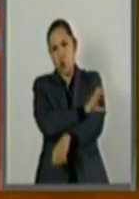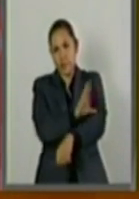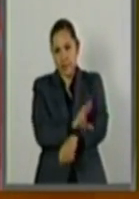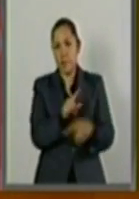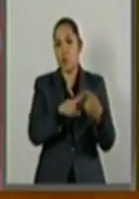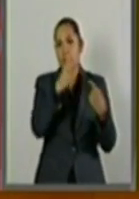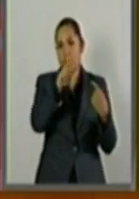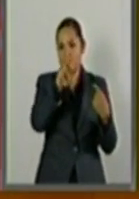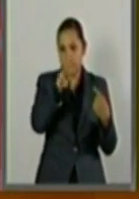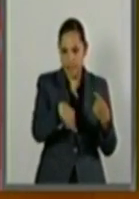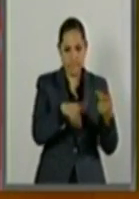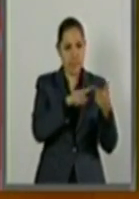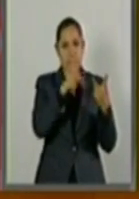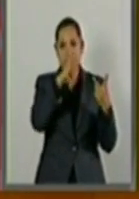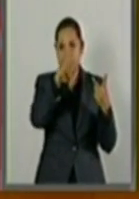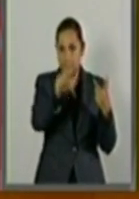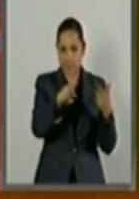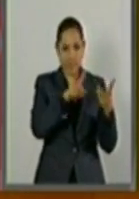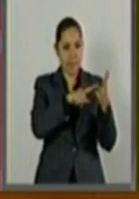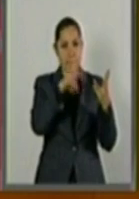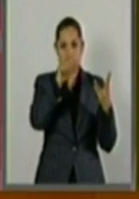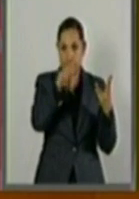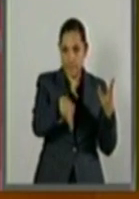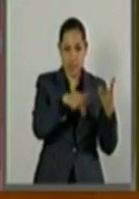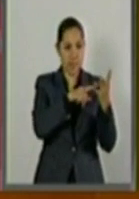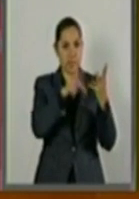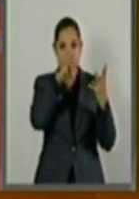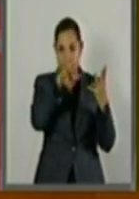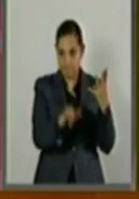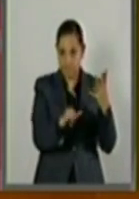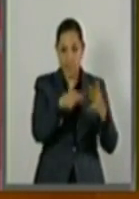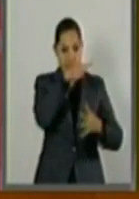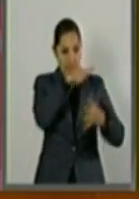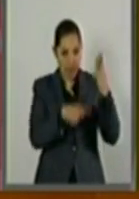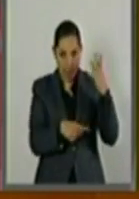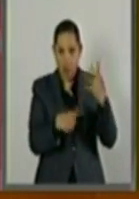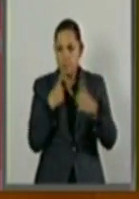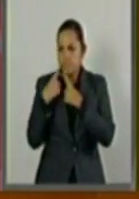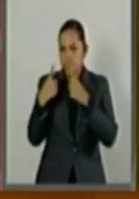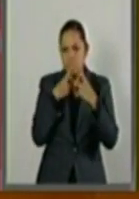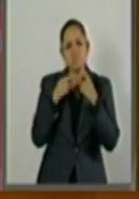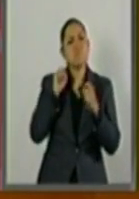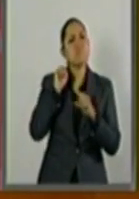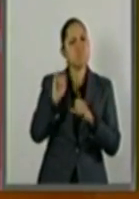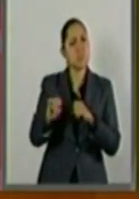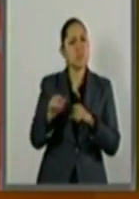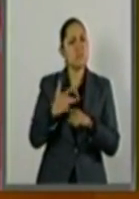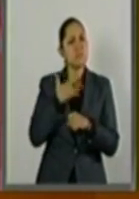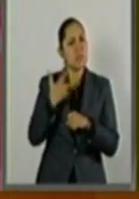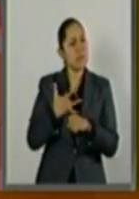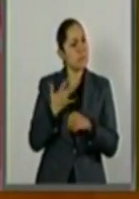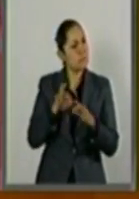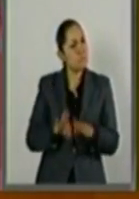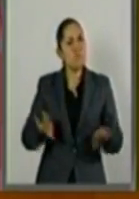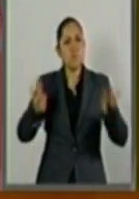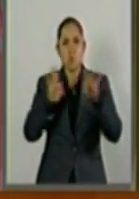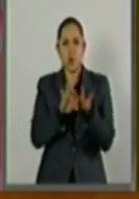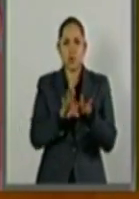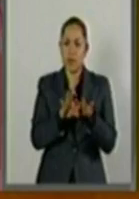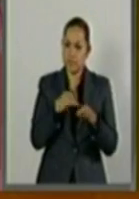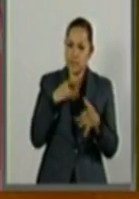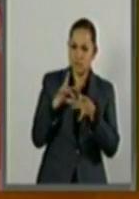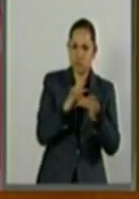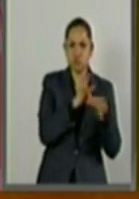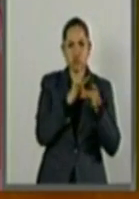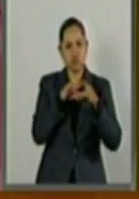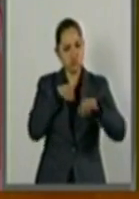PRD, del PAN y del PRI, suscribieron la conveniencia de seguir abonando y de seguir trabajando para